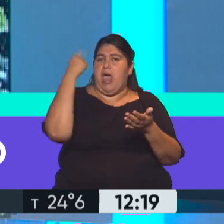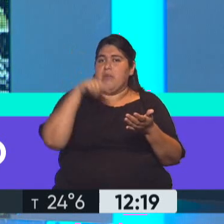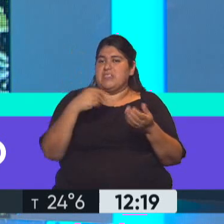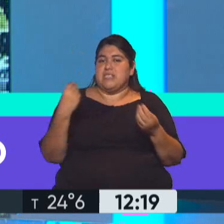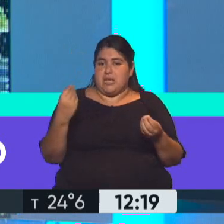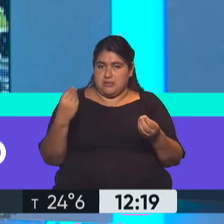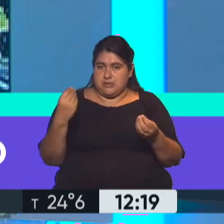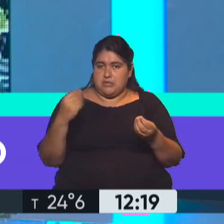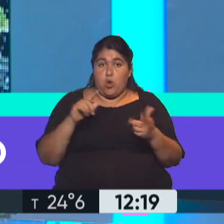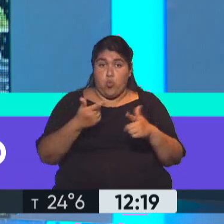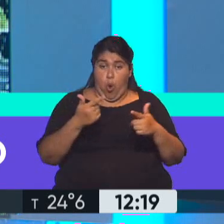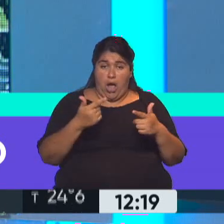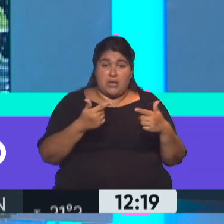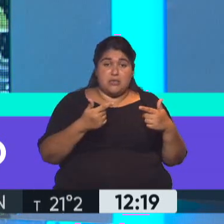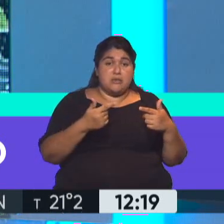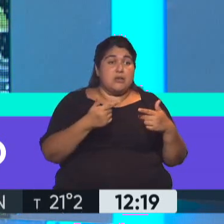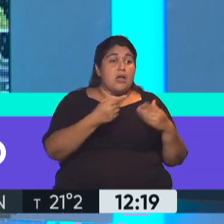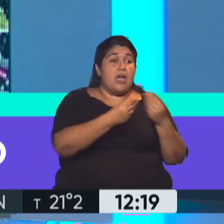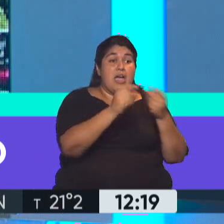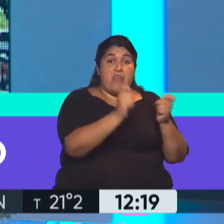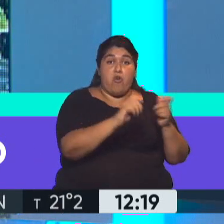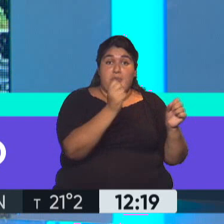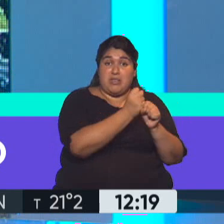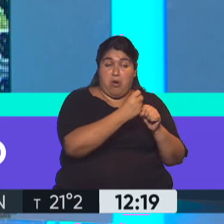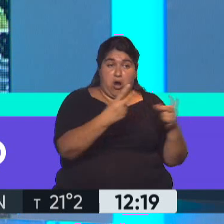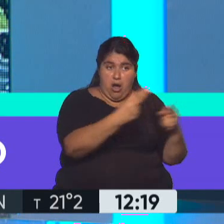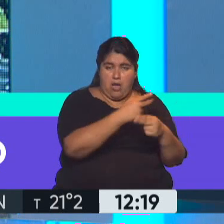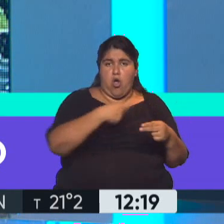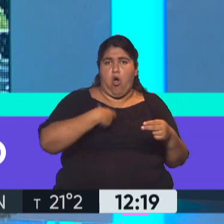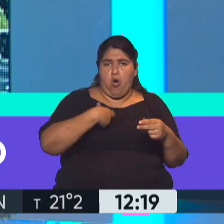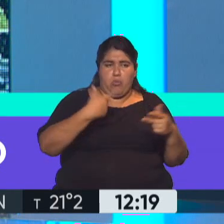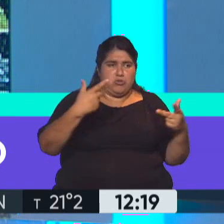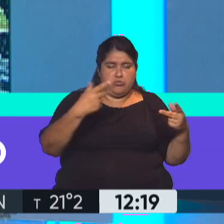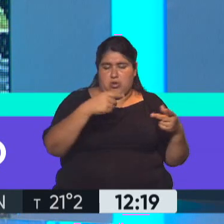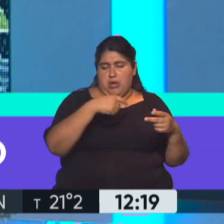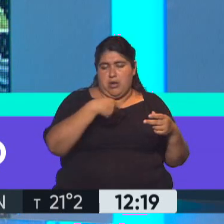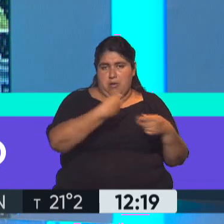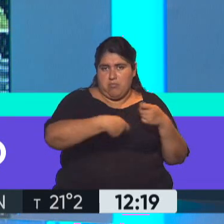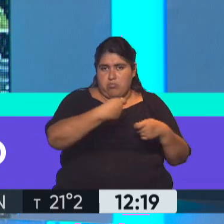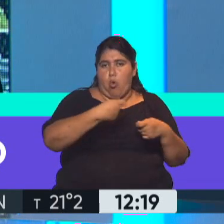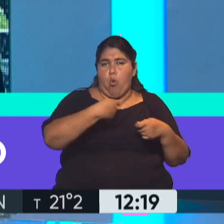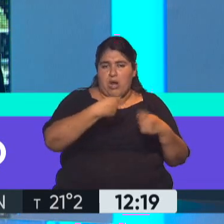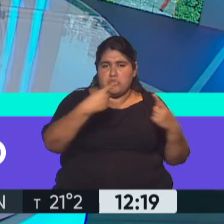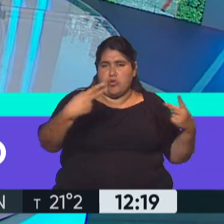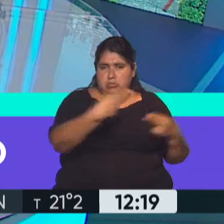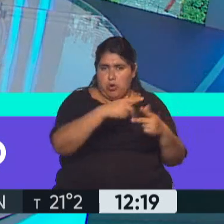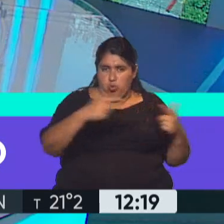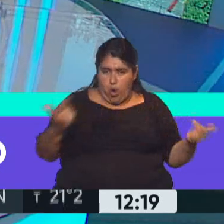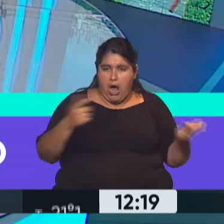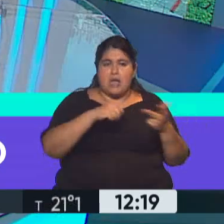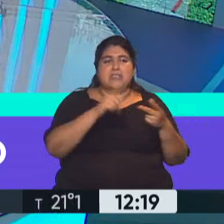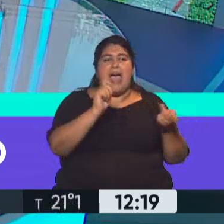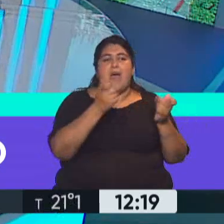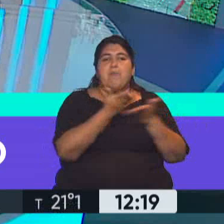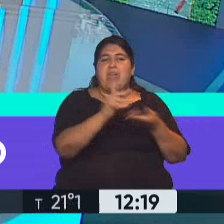restricciones en materia de reforma laboral, reforma previsional, reforma impositiva. No le reclamo una devaluación a la Argentina.